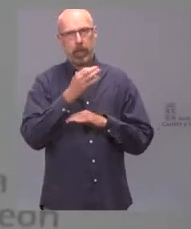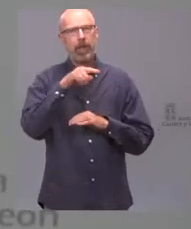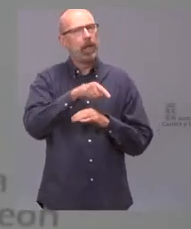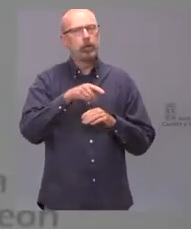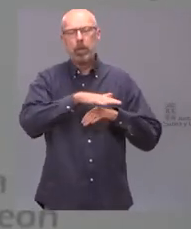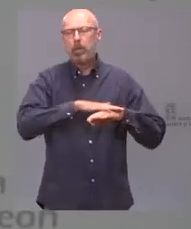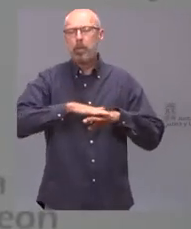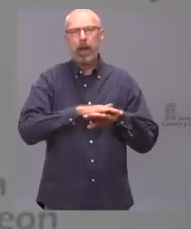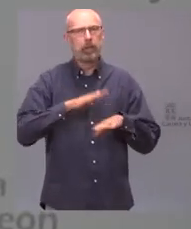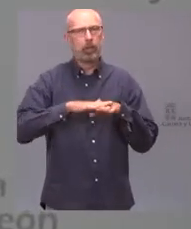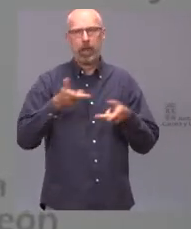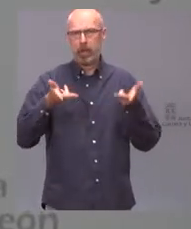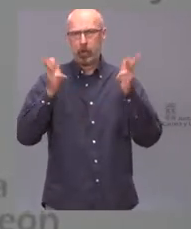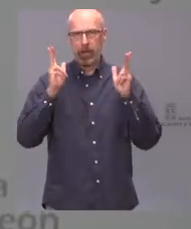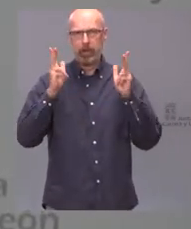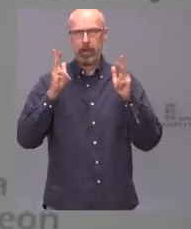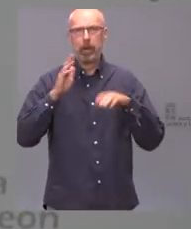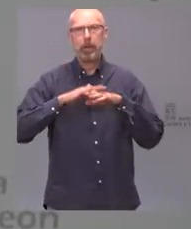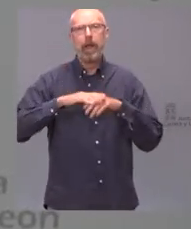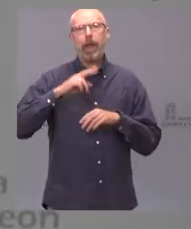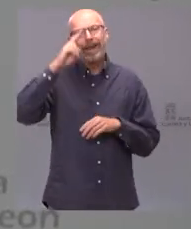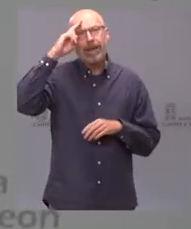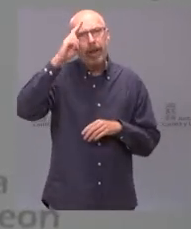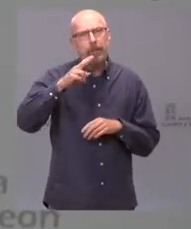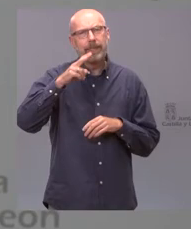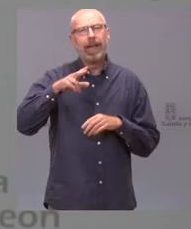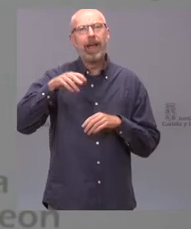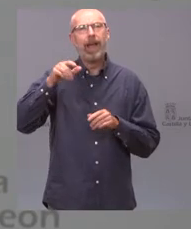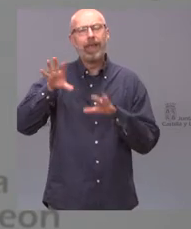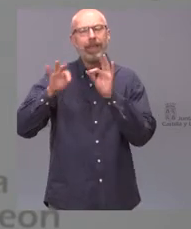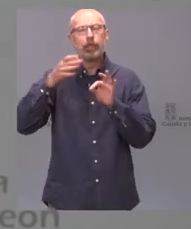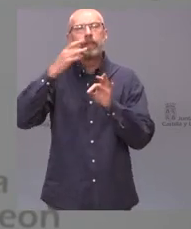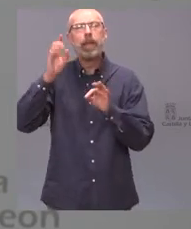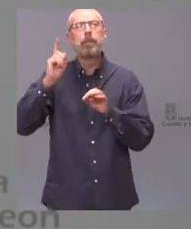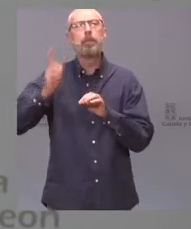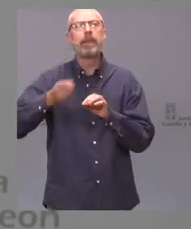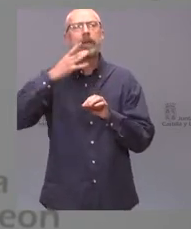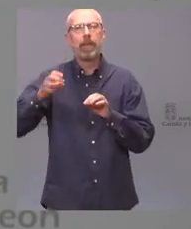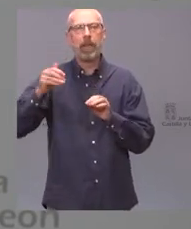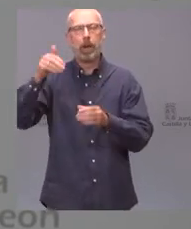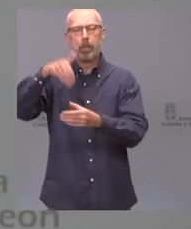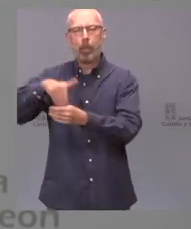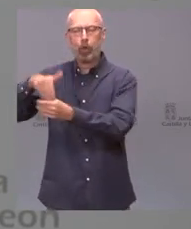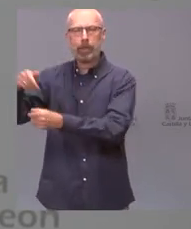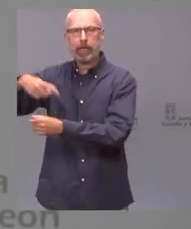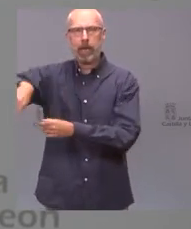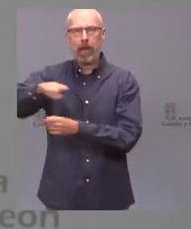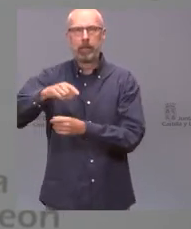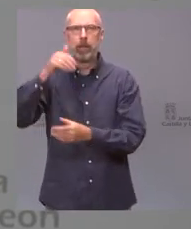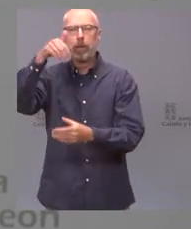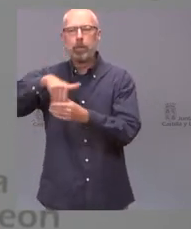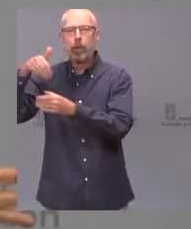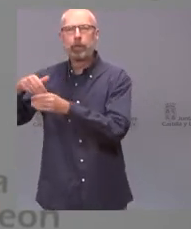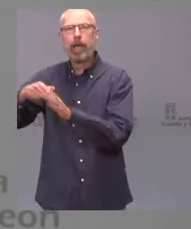democracia es una cuestión básica a la hora de respetar las decisiones de los votantes que votan a una serie de listas de partidos unas